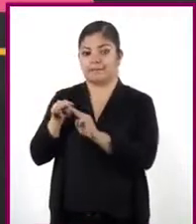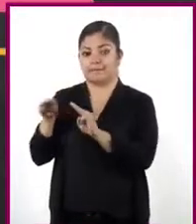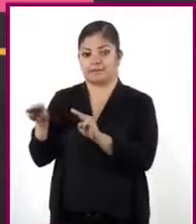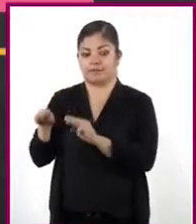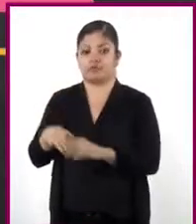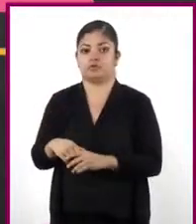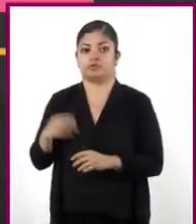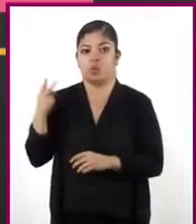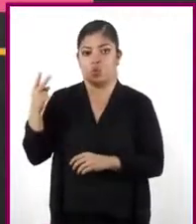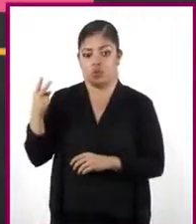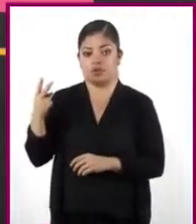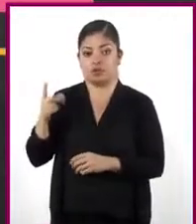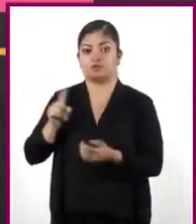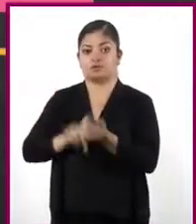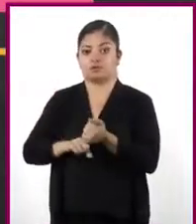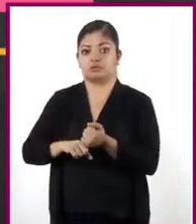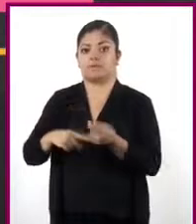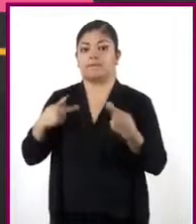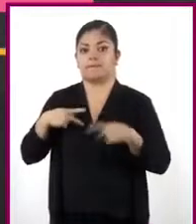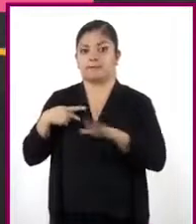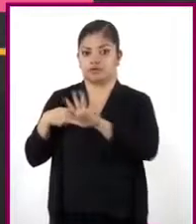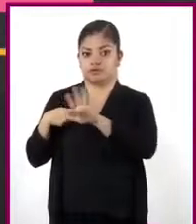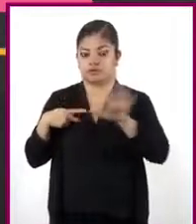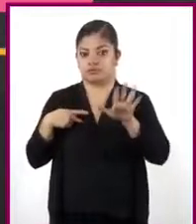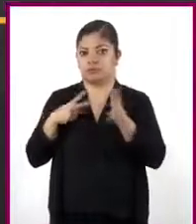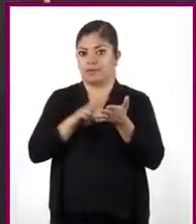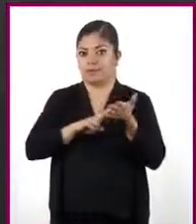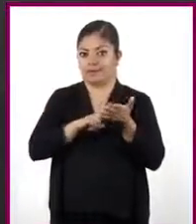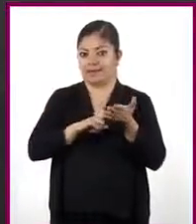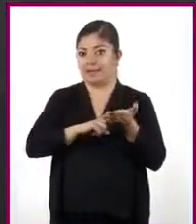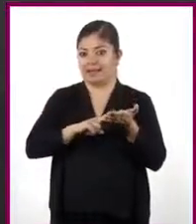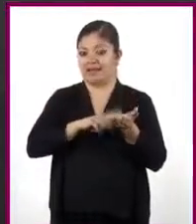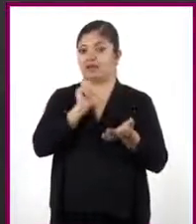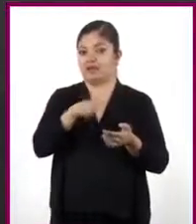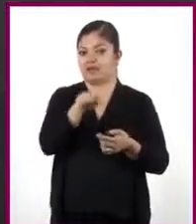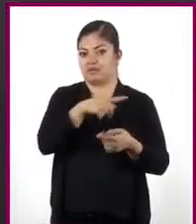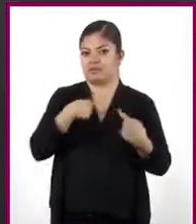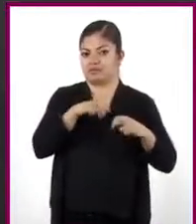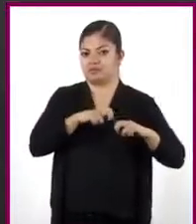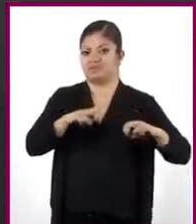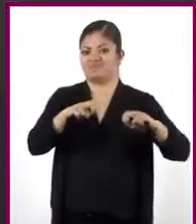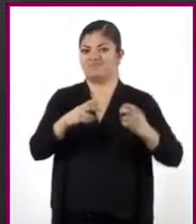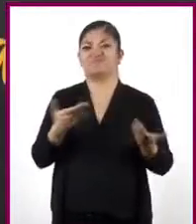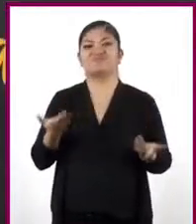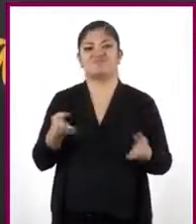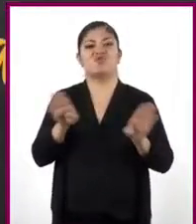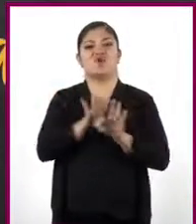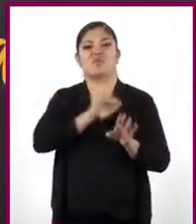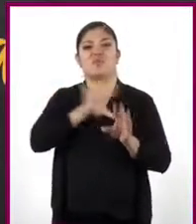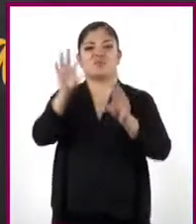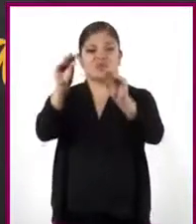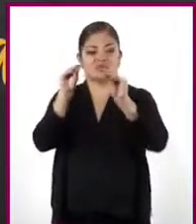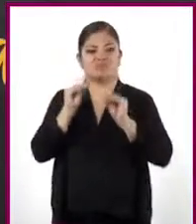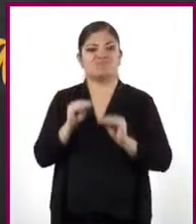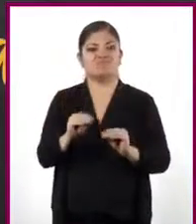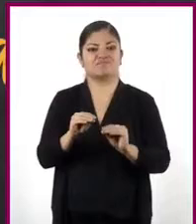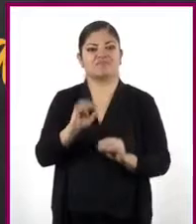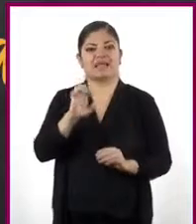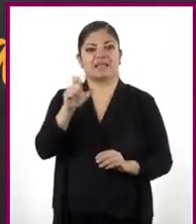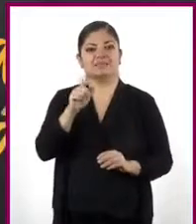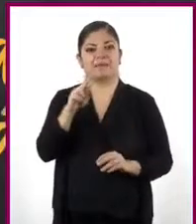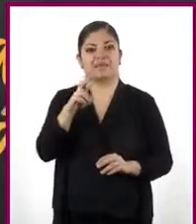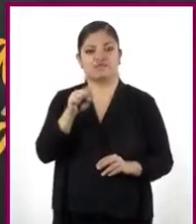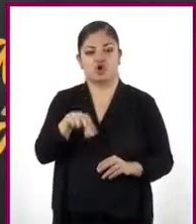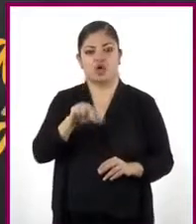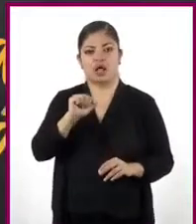Y que los invitados estarán en la sección verde. Pero, ¿cómo podrá expresar algebraicamente de dos maneras